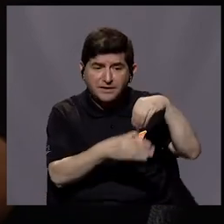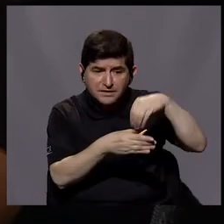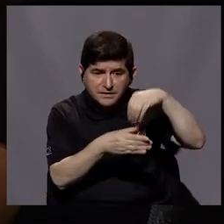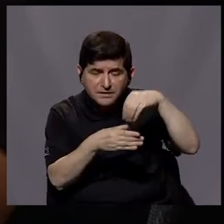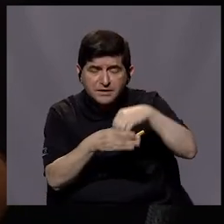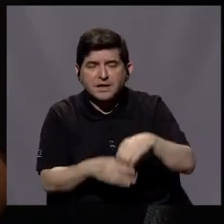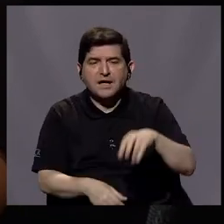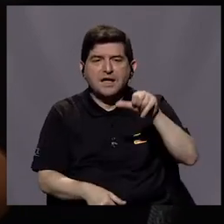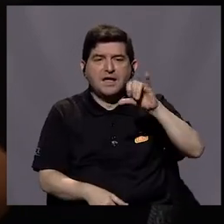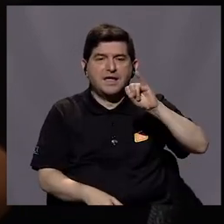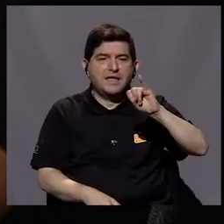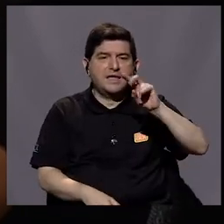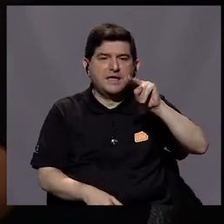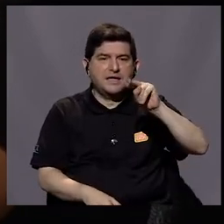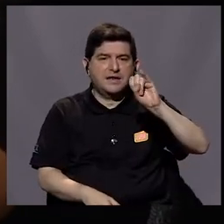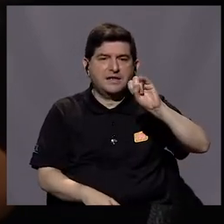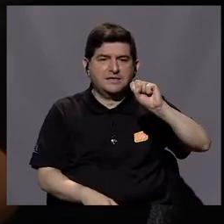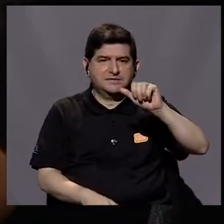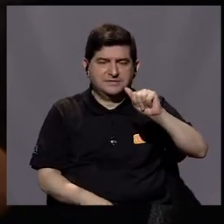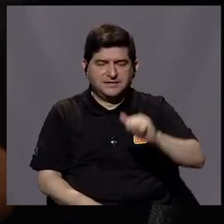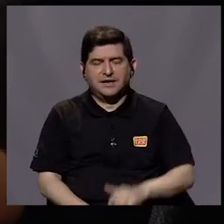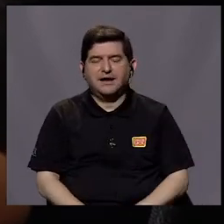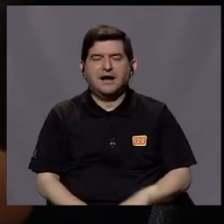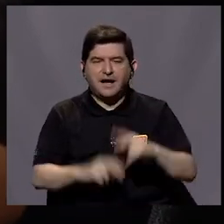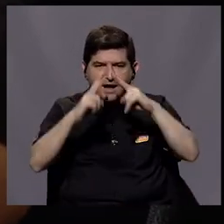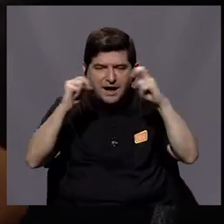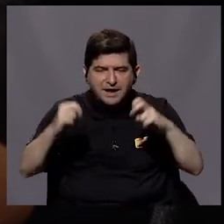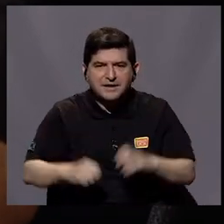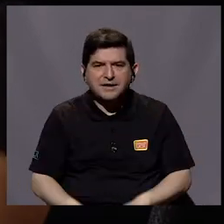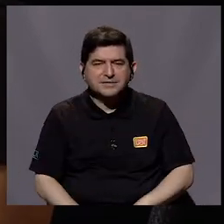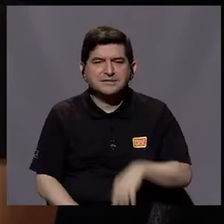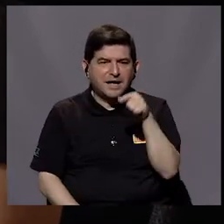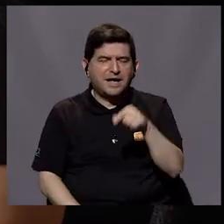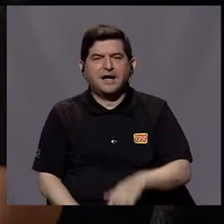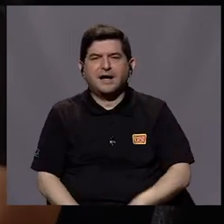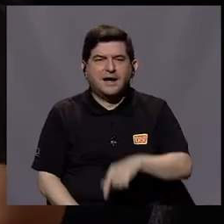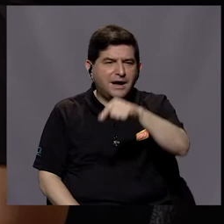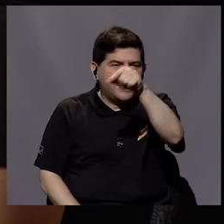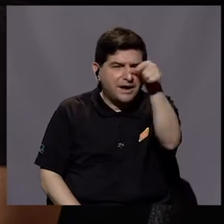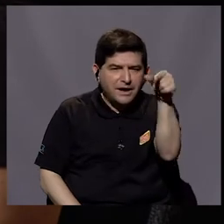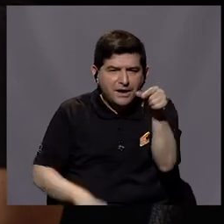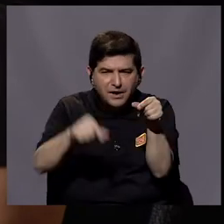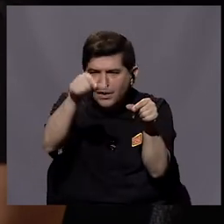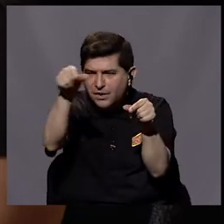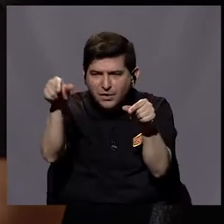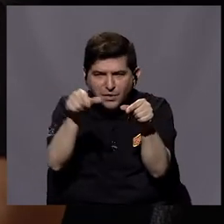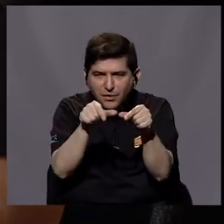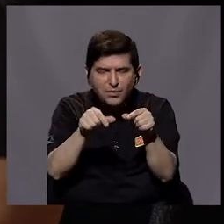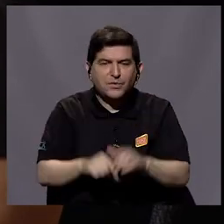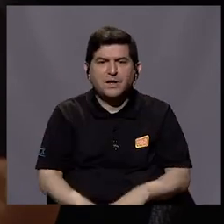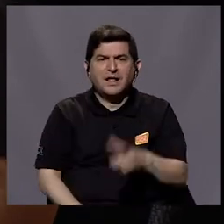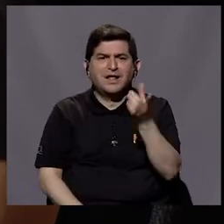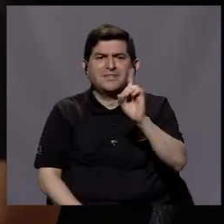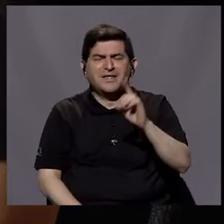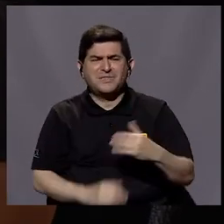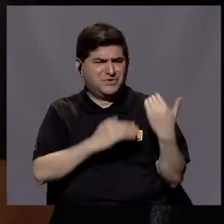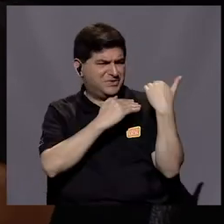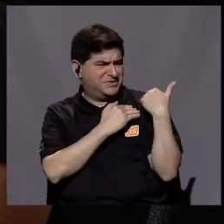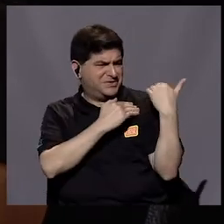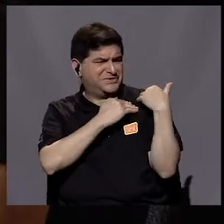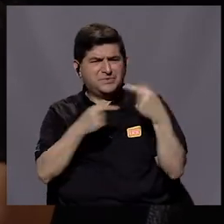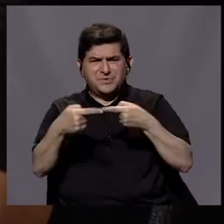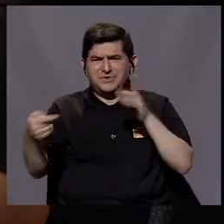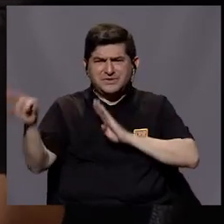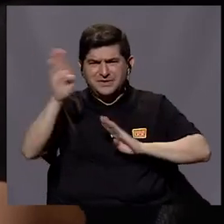los aportes que hace el INISA en ese sentido tienen que ver con el análisis de las cuencas, de las microcuencas de los ríos y de dónde es que viene la